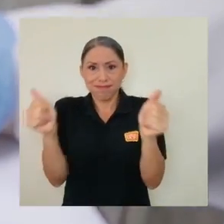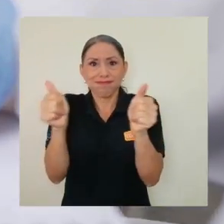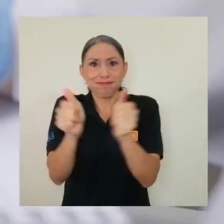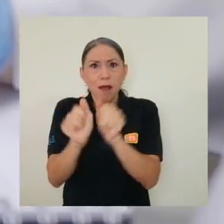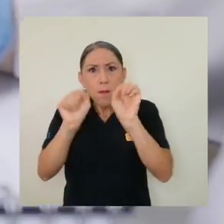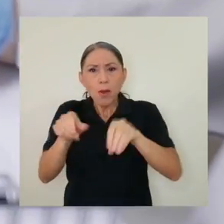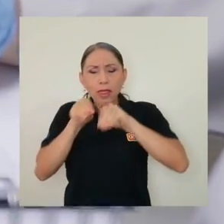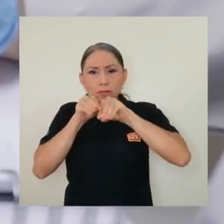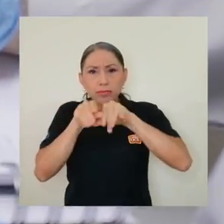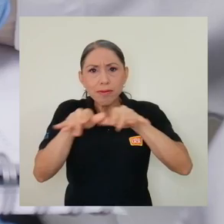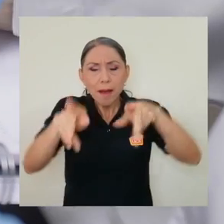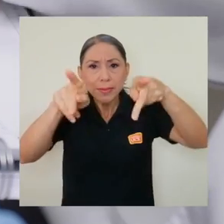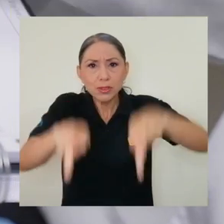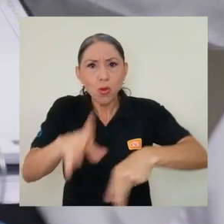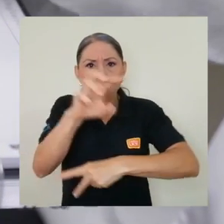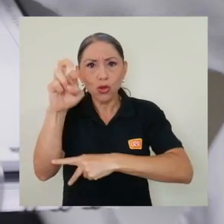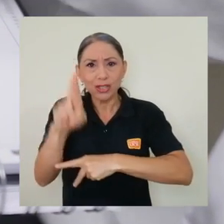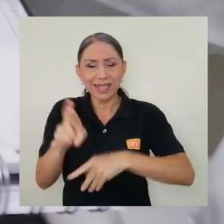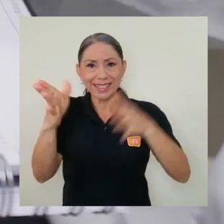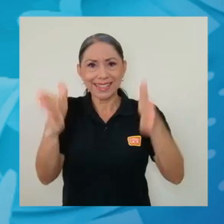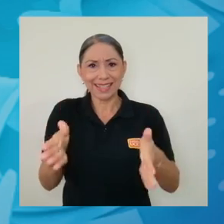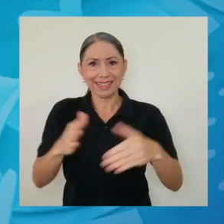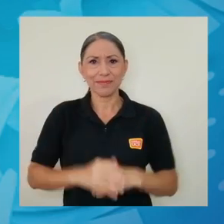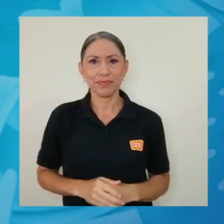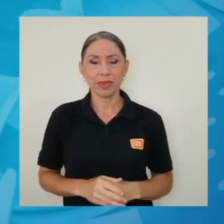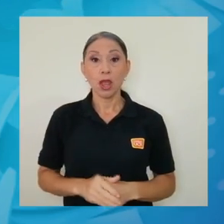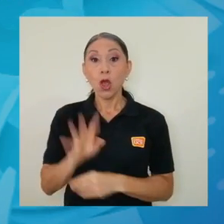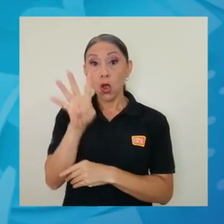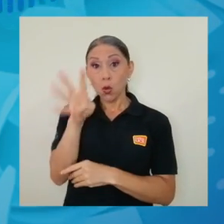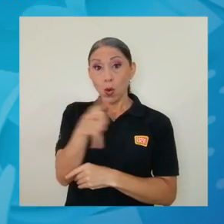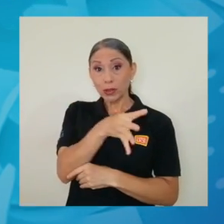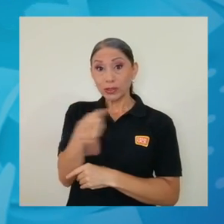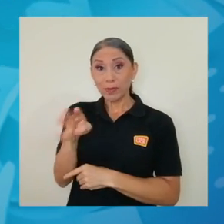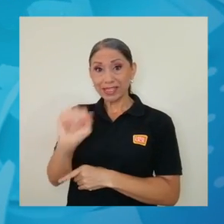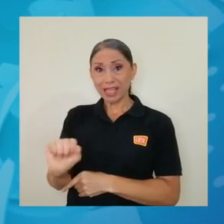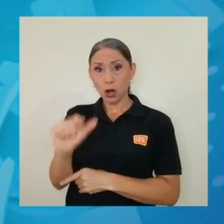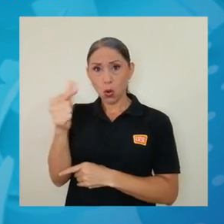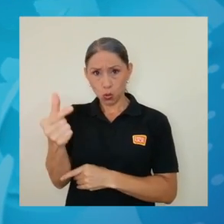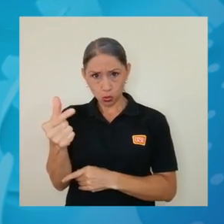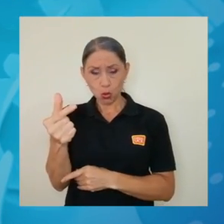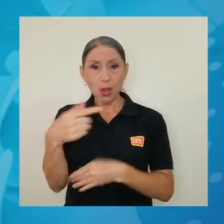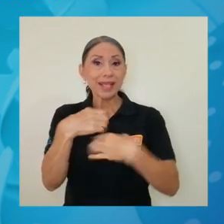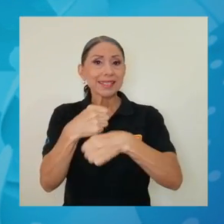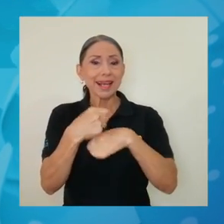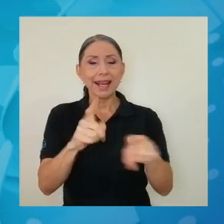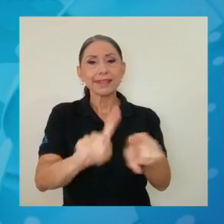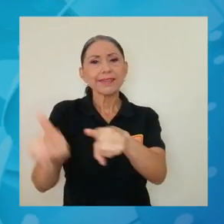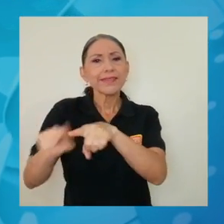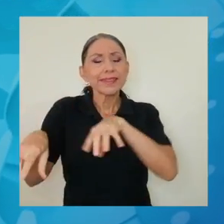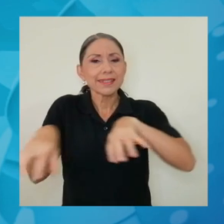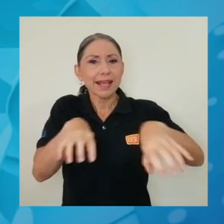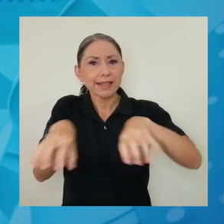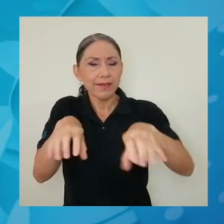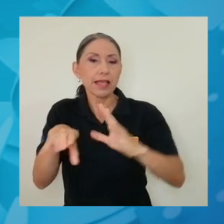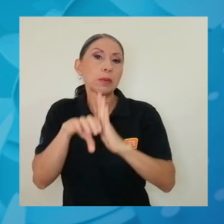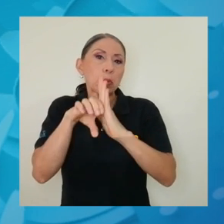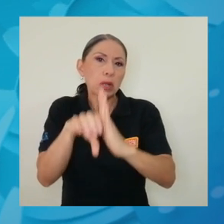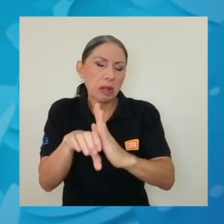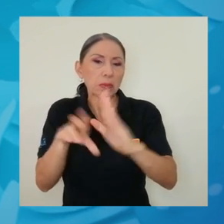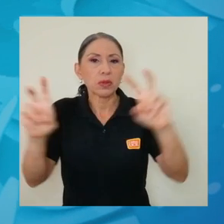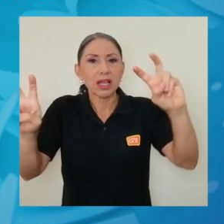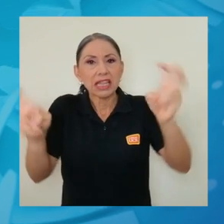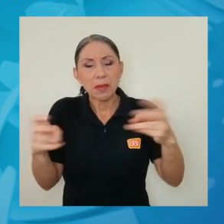a la ciudadanía costarricense durante las cuatro semanas del mes de agosto se llevarán a cabo actividades que cubren